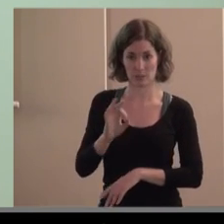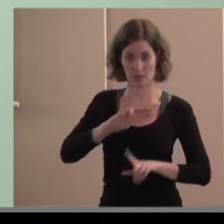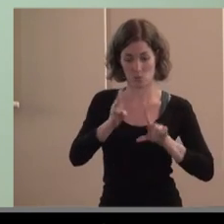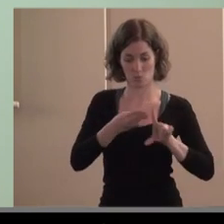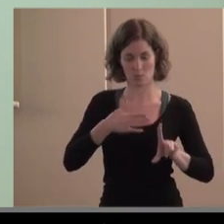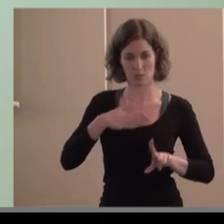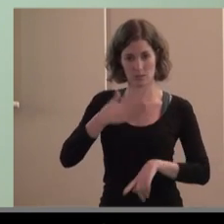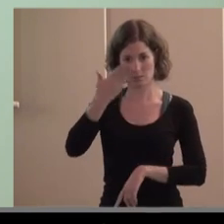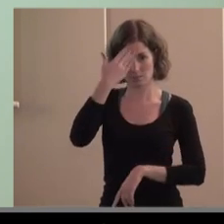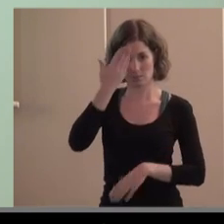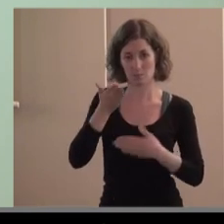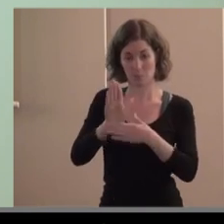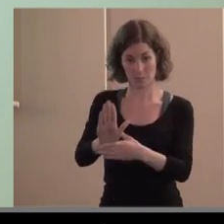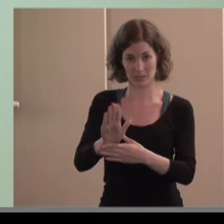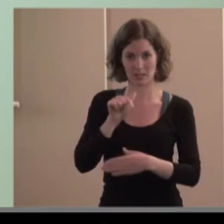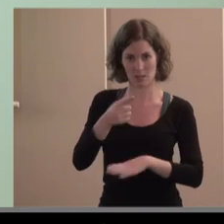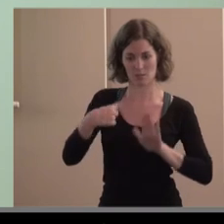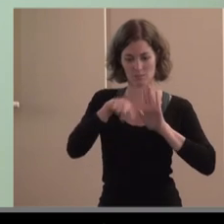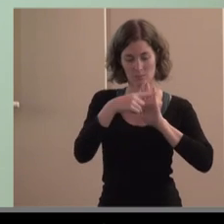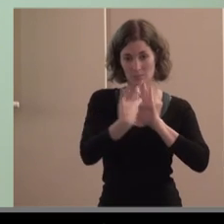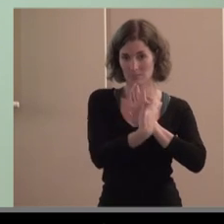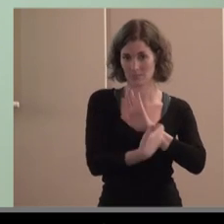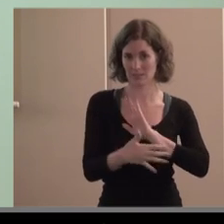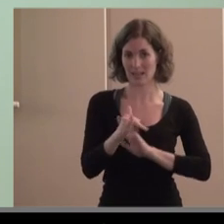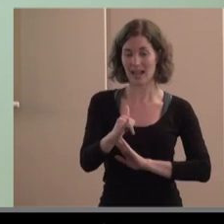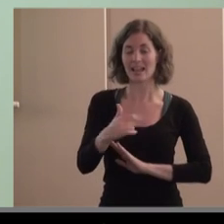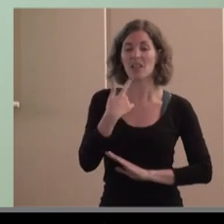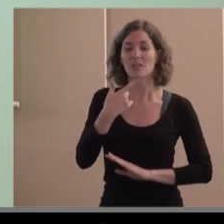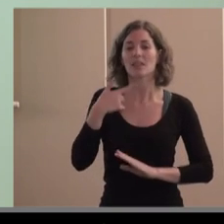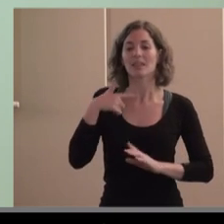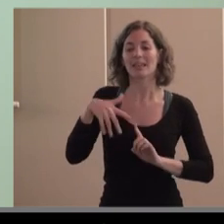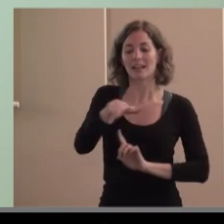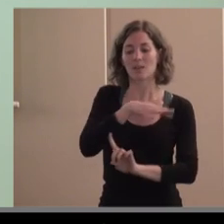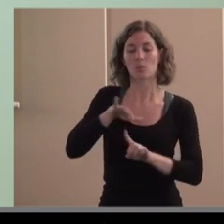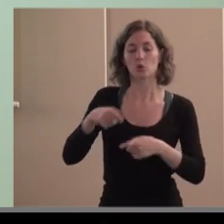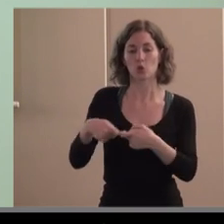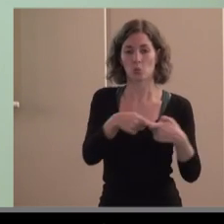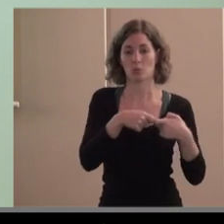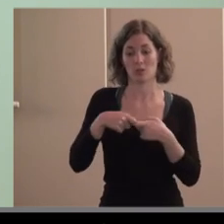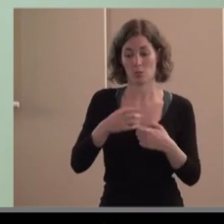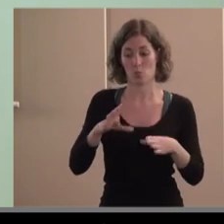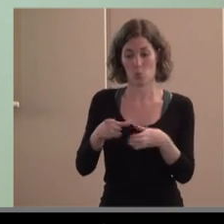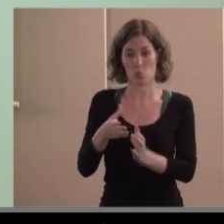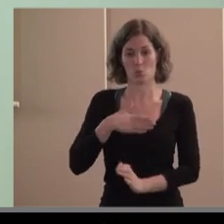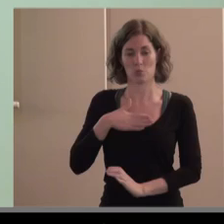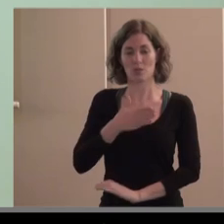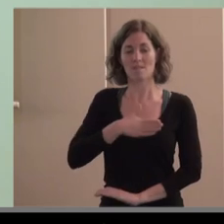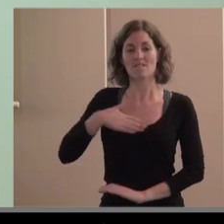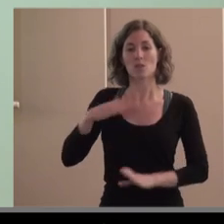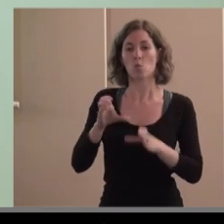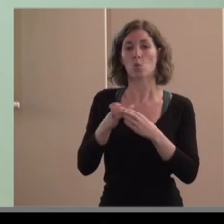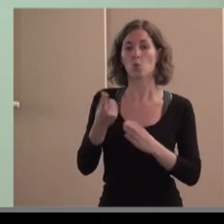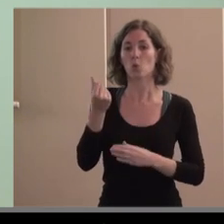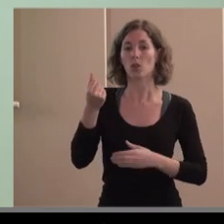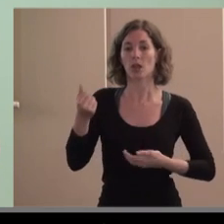presentación que tiene que ver con que el mundo cooperativo no es solo y nuestro grupo no pretende ser solo un grupo que efectivamente gana